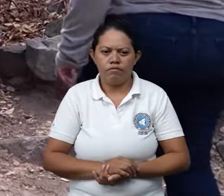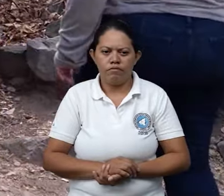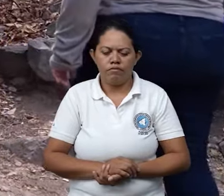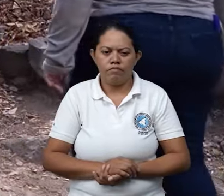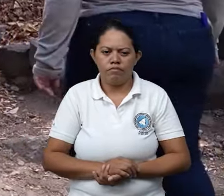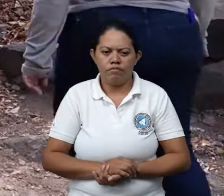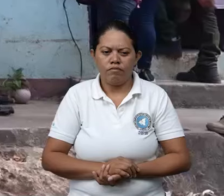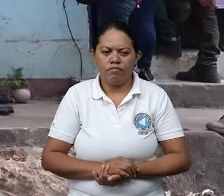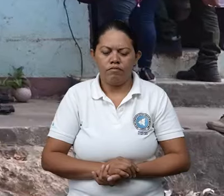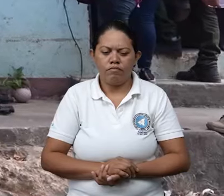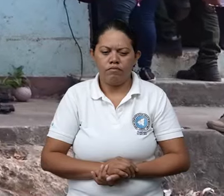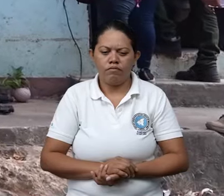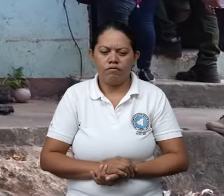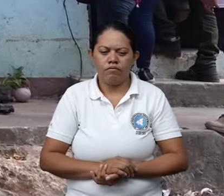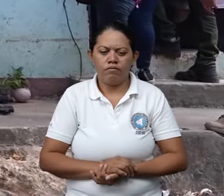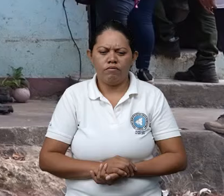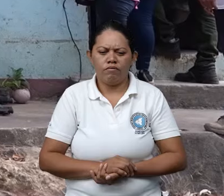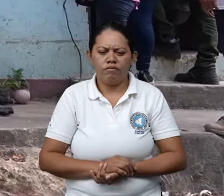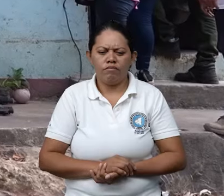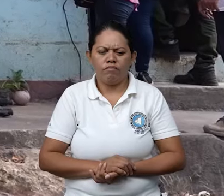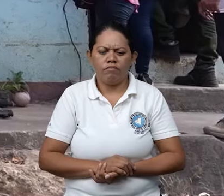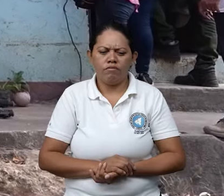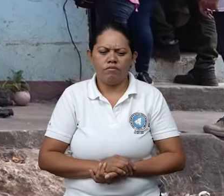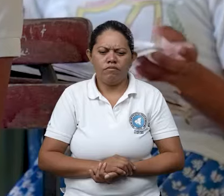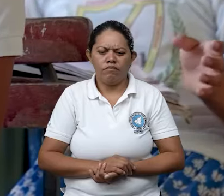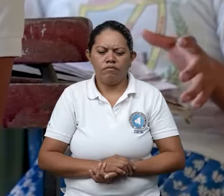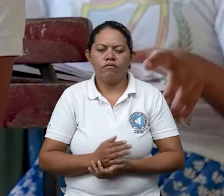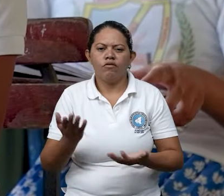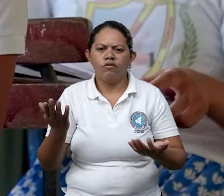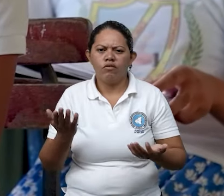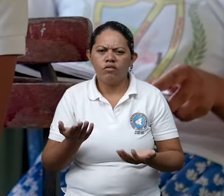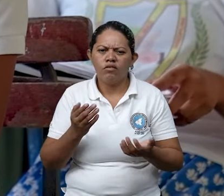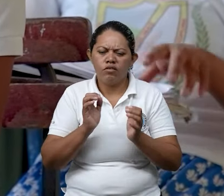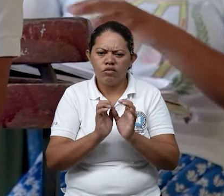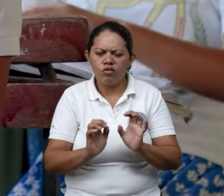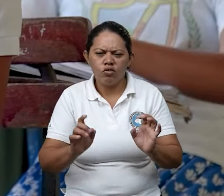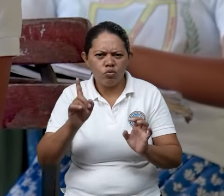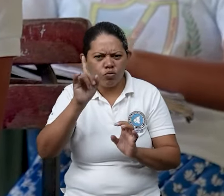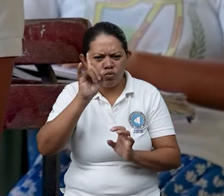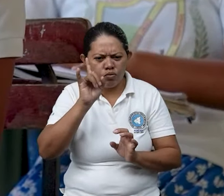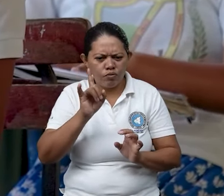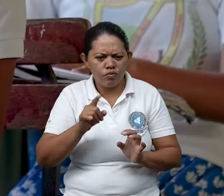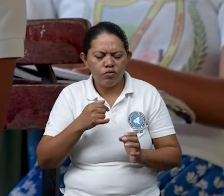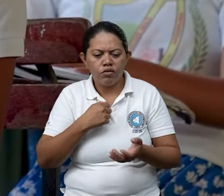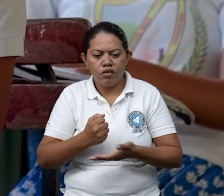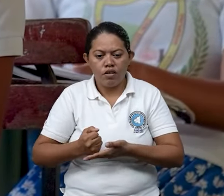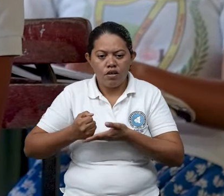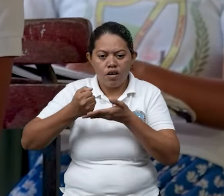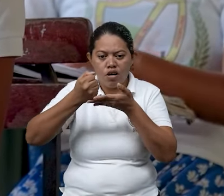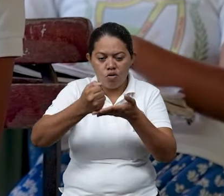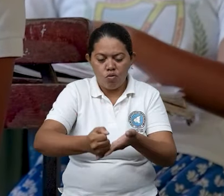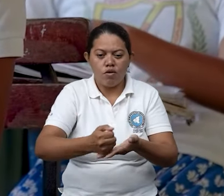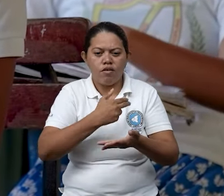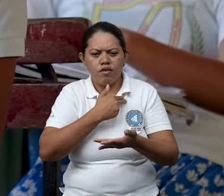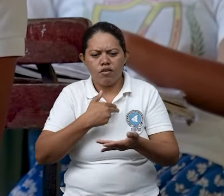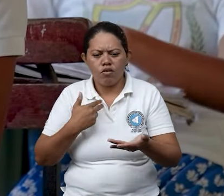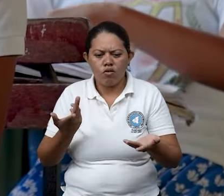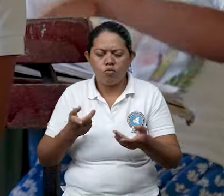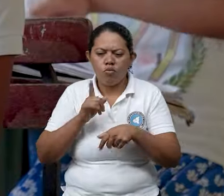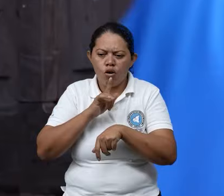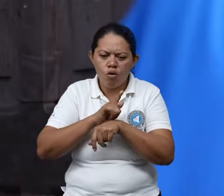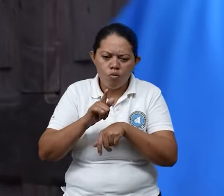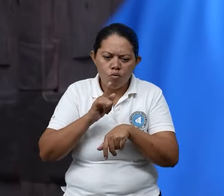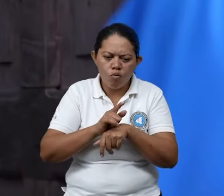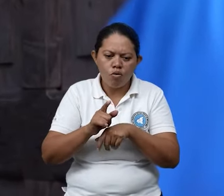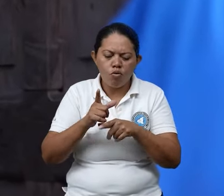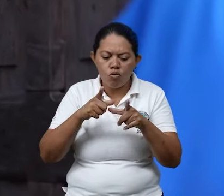Un lugar seguro donde no hay peligro. Con los pequeños me ayudaría a buscar el